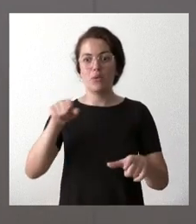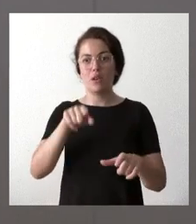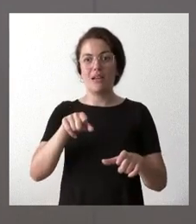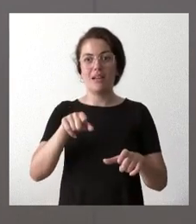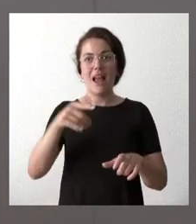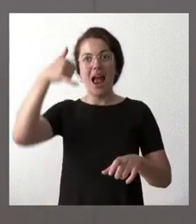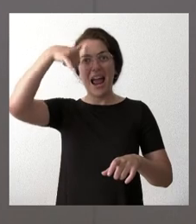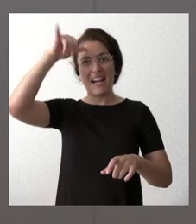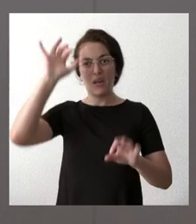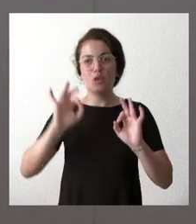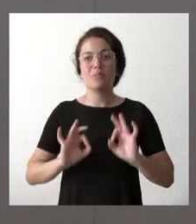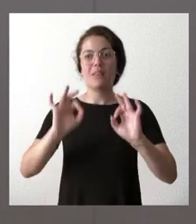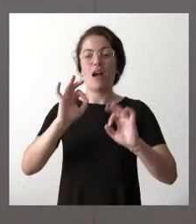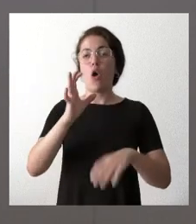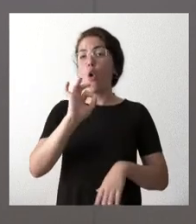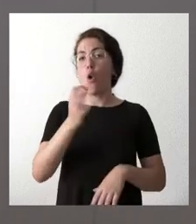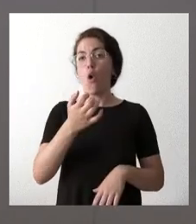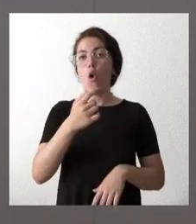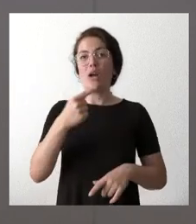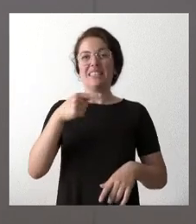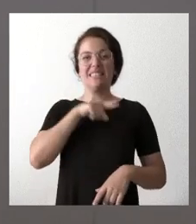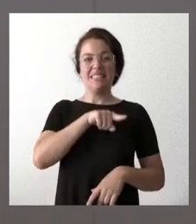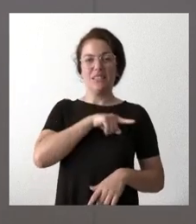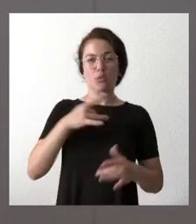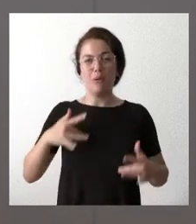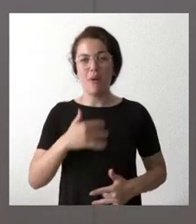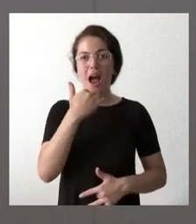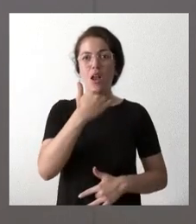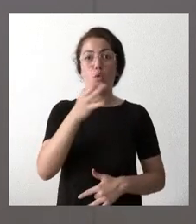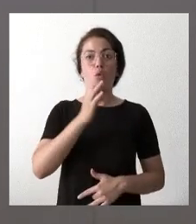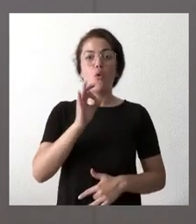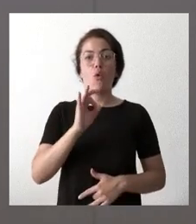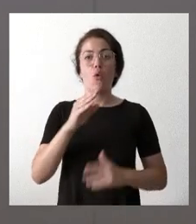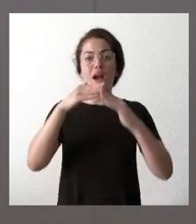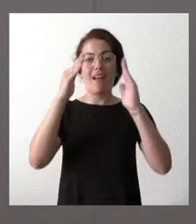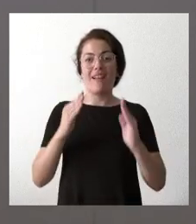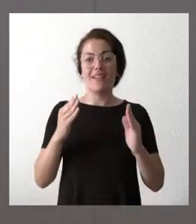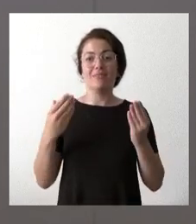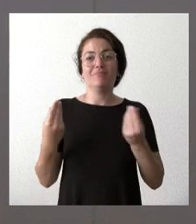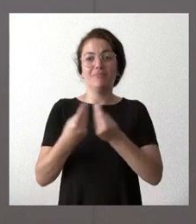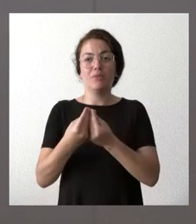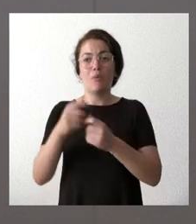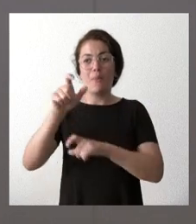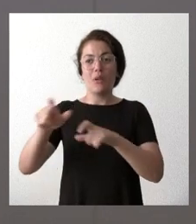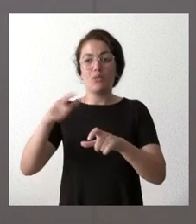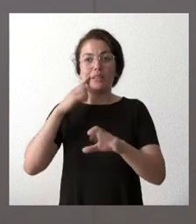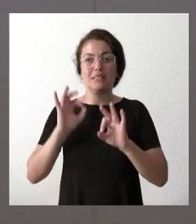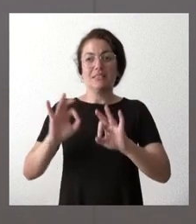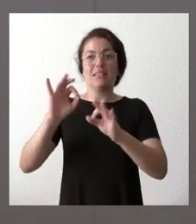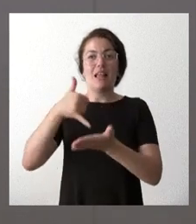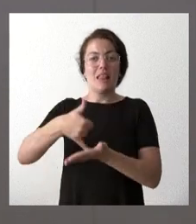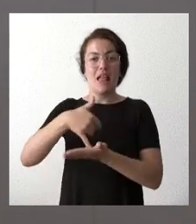riesgo aquellos que tengan síntomas o convivan con personas con especiales circunstancias de vulnerabilidad